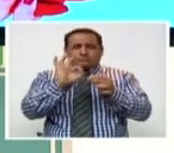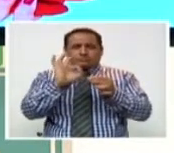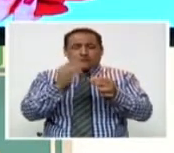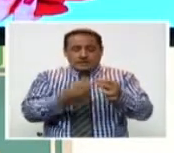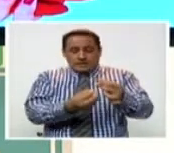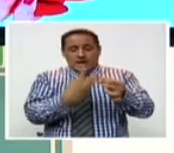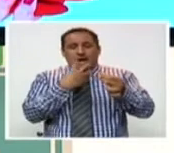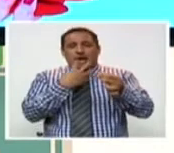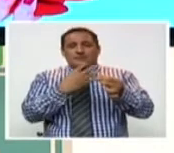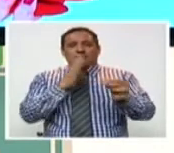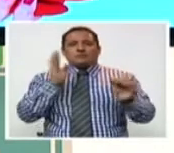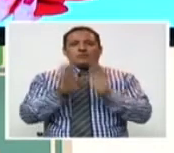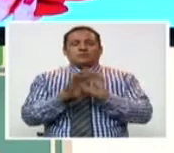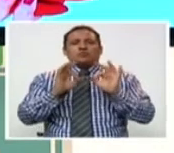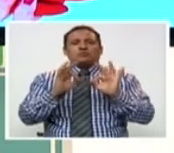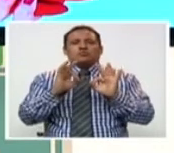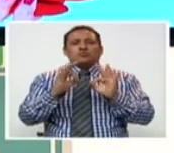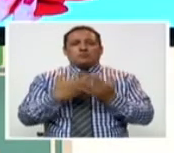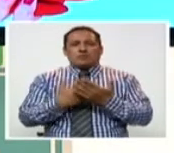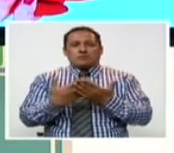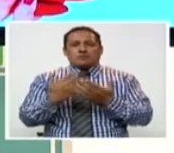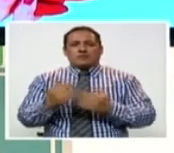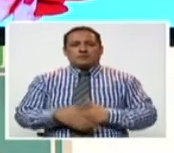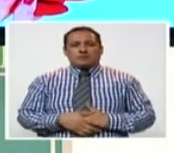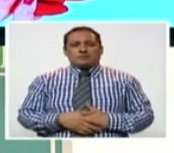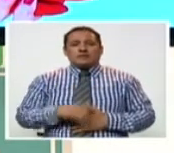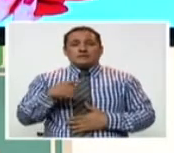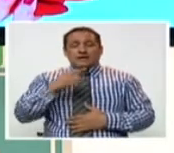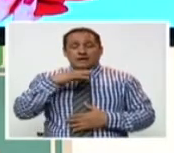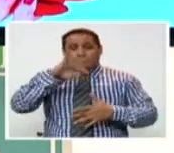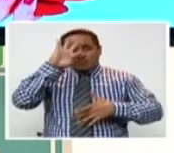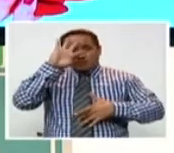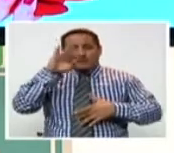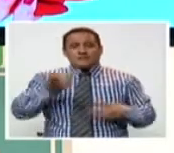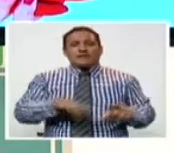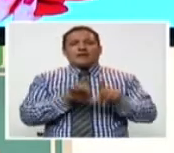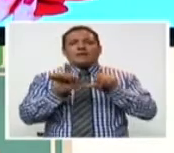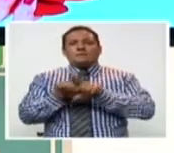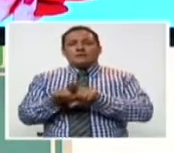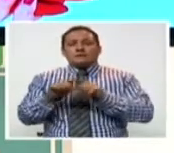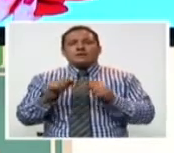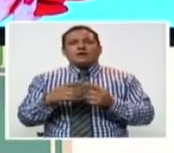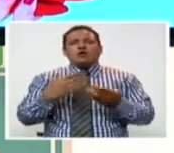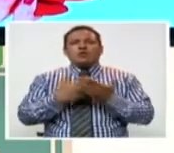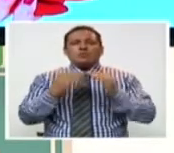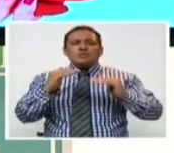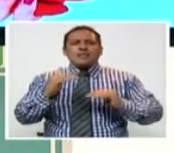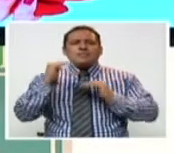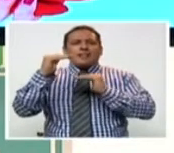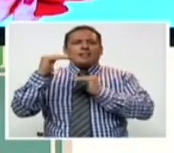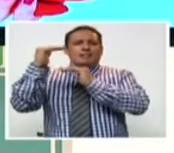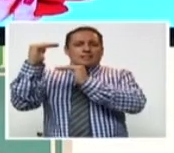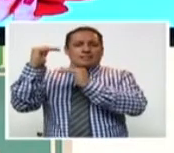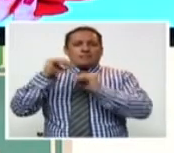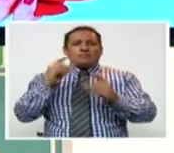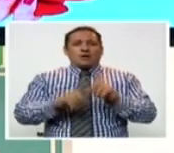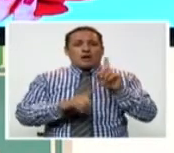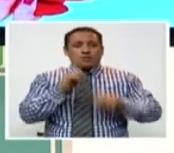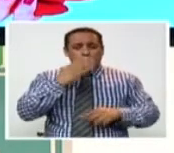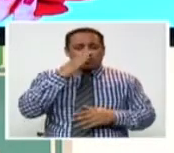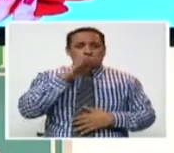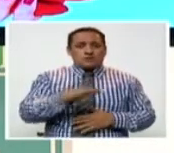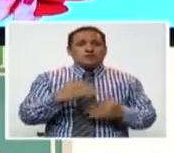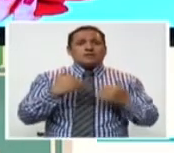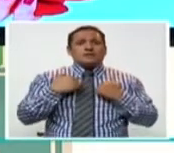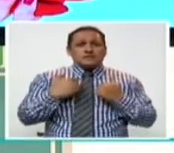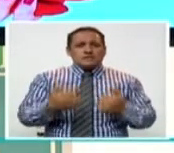que son las que nos permiten el diagnóstico preciso y exacto de la enfermedad y también del grado de la enfermedad. Porque habrán